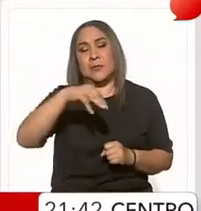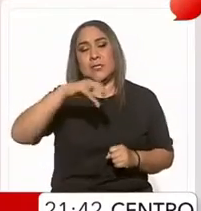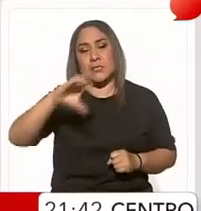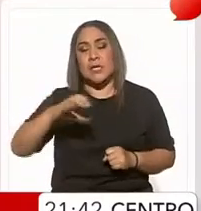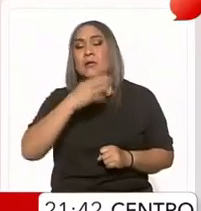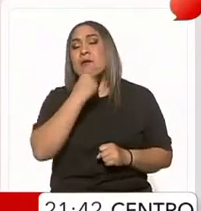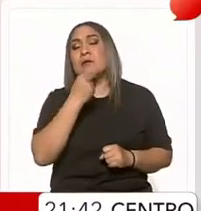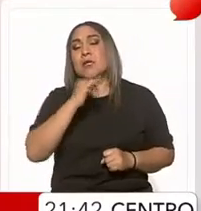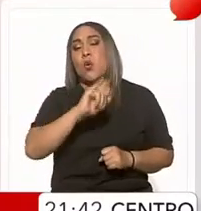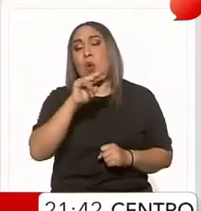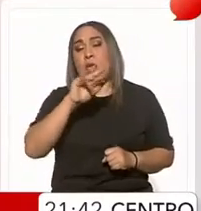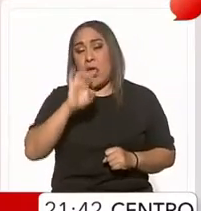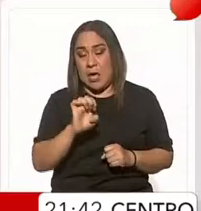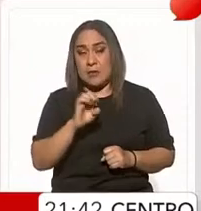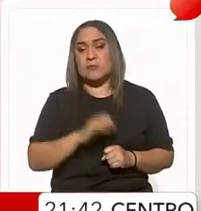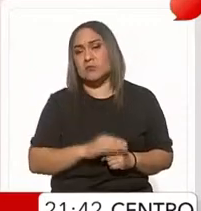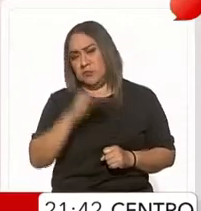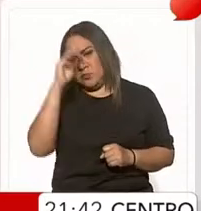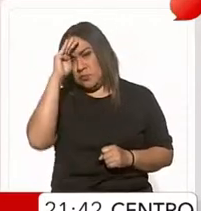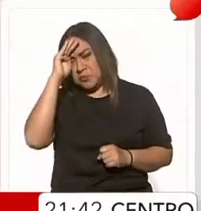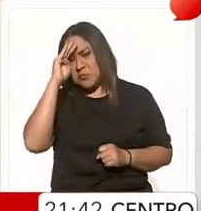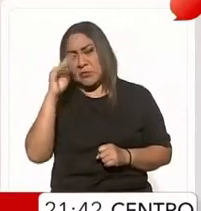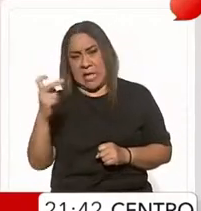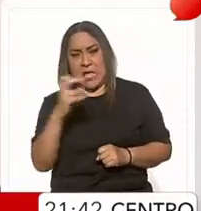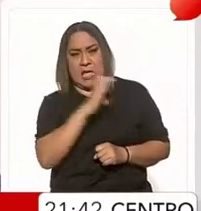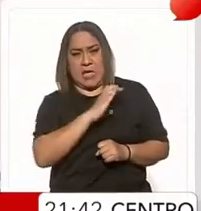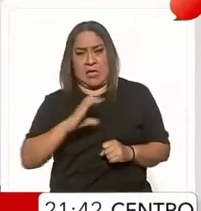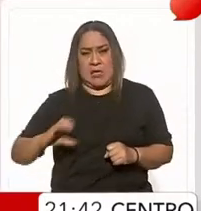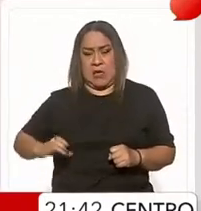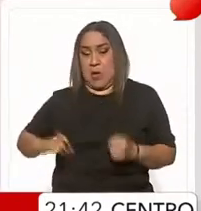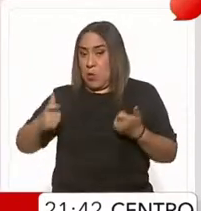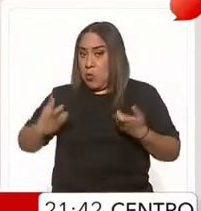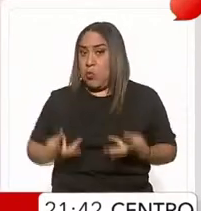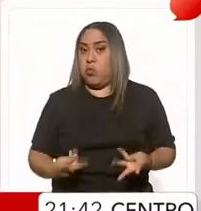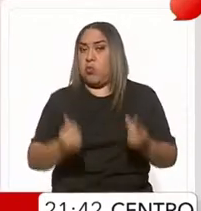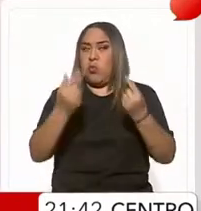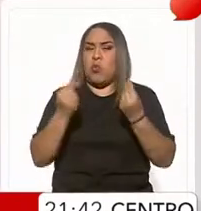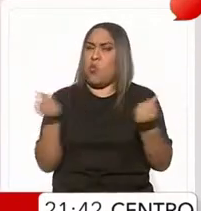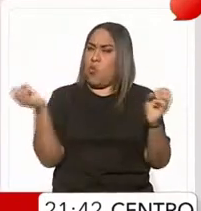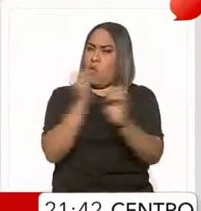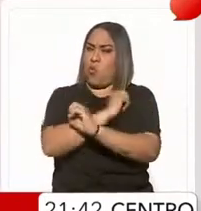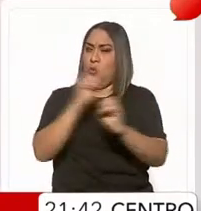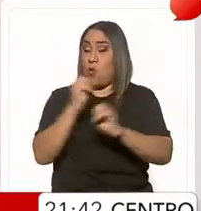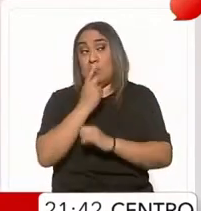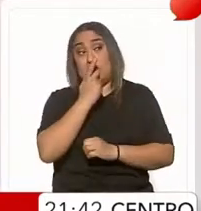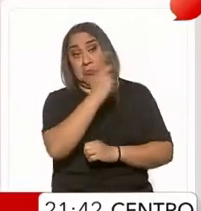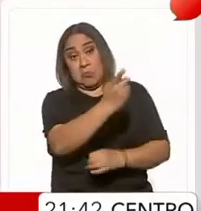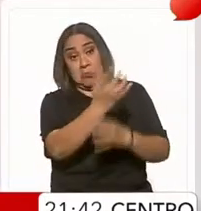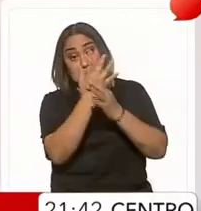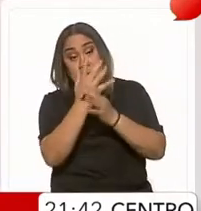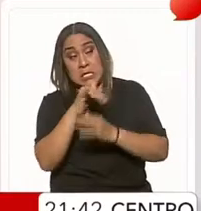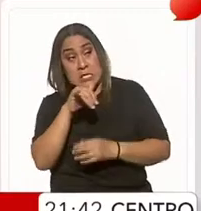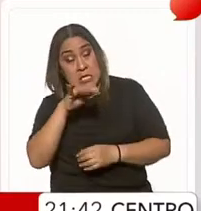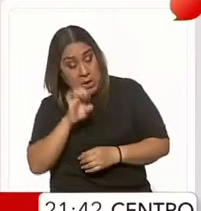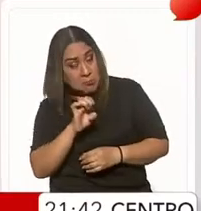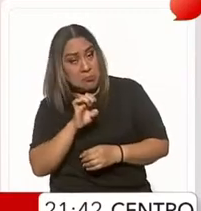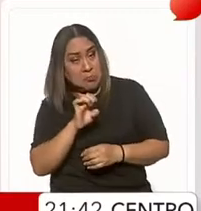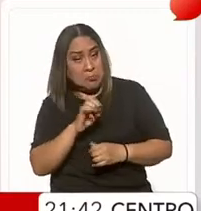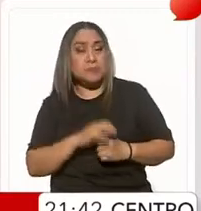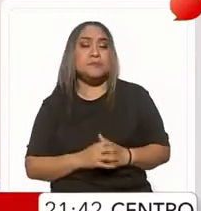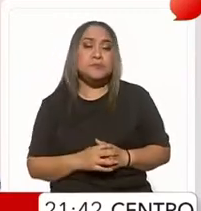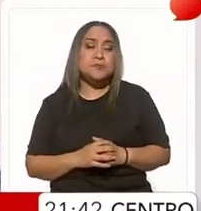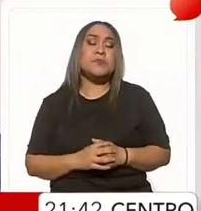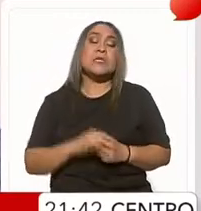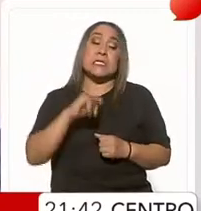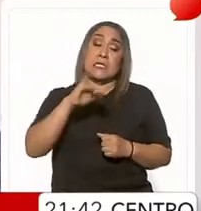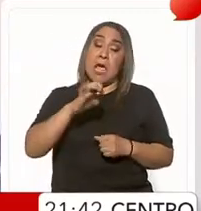Jorge Álvarez Maínez, negó ser el aspirante que más ha gastado en la contienda, como señaló el Instituto Nacional Electoral. De